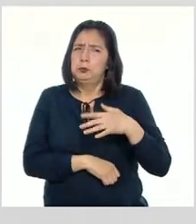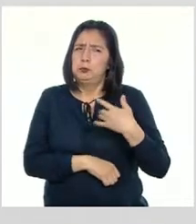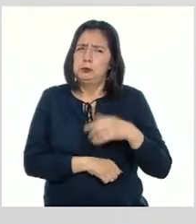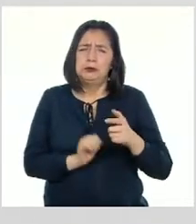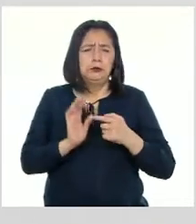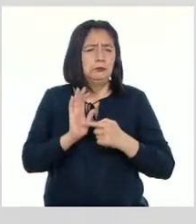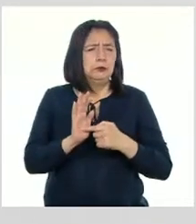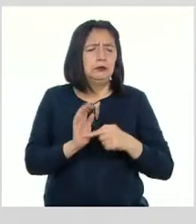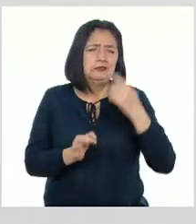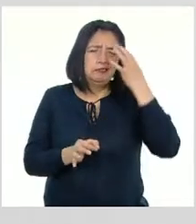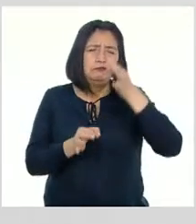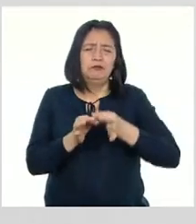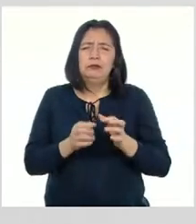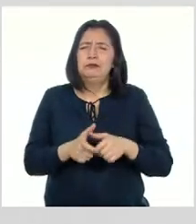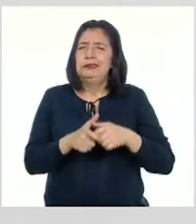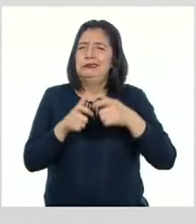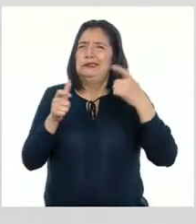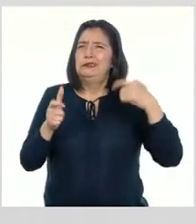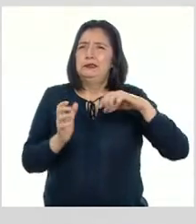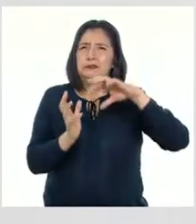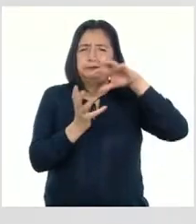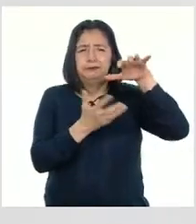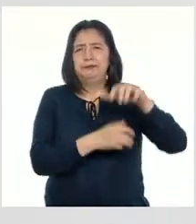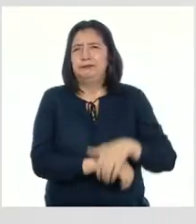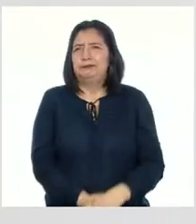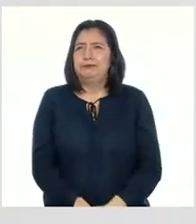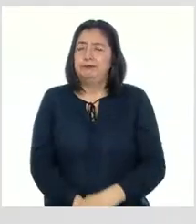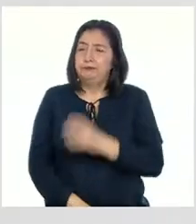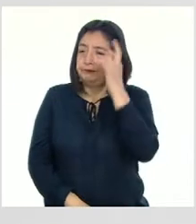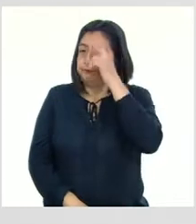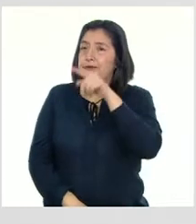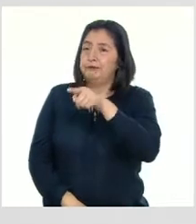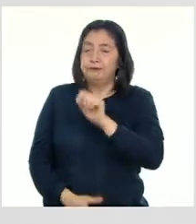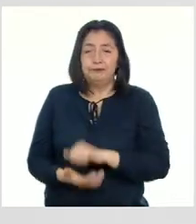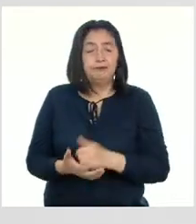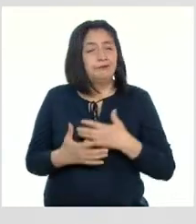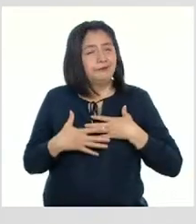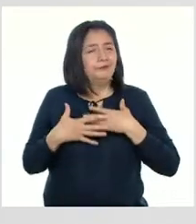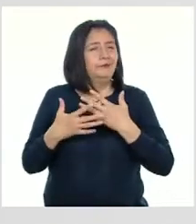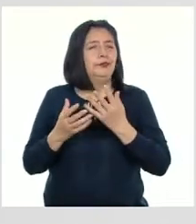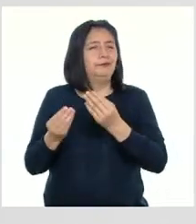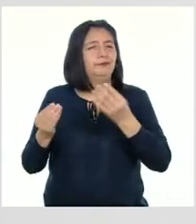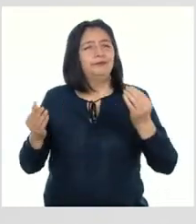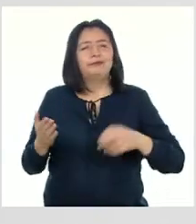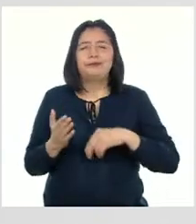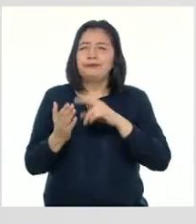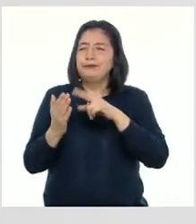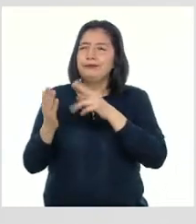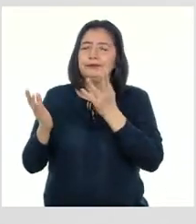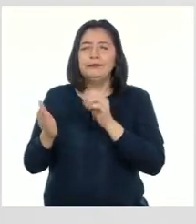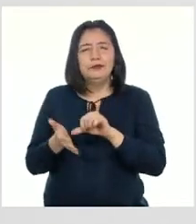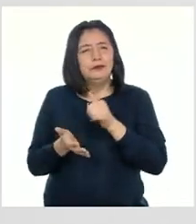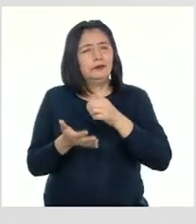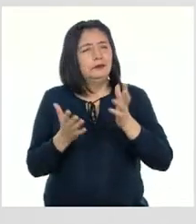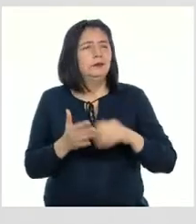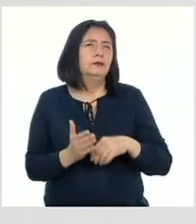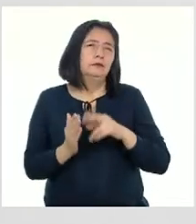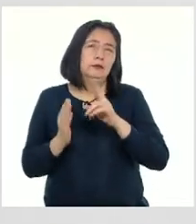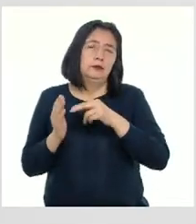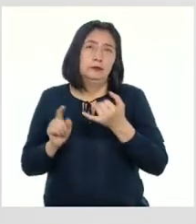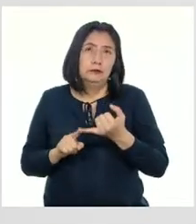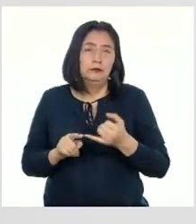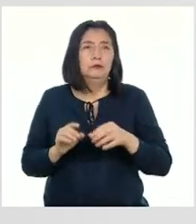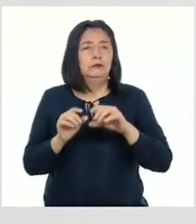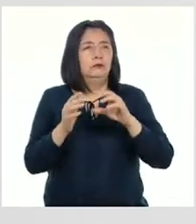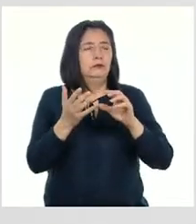demostraciones de fe Más grande en el mundo Por eso ha servido de inspiración a tantos artistas Está presente en pinturas,